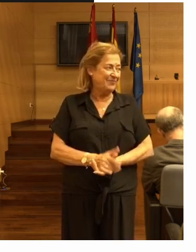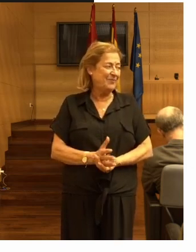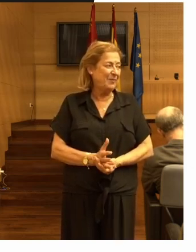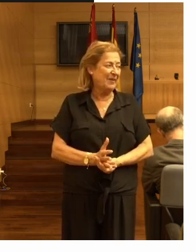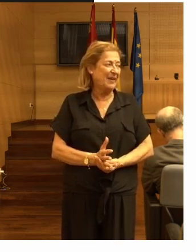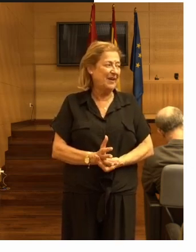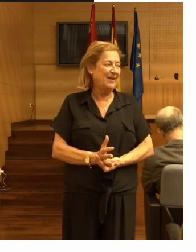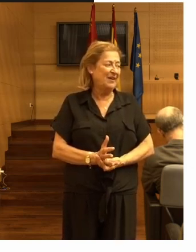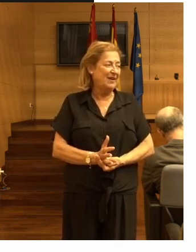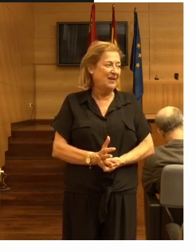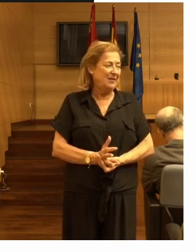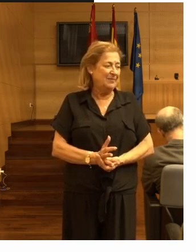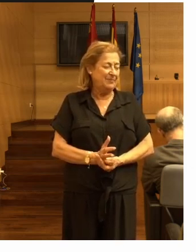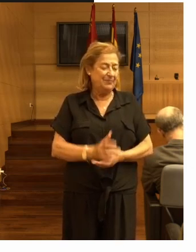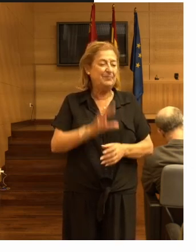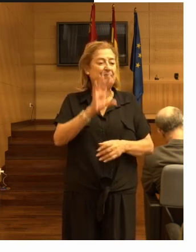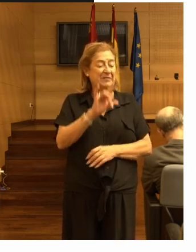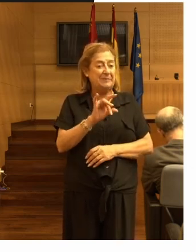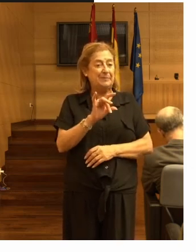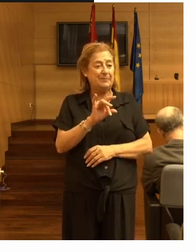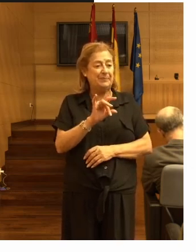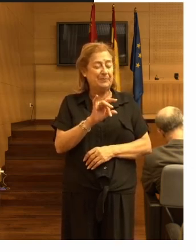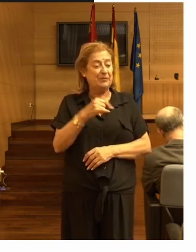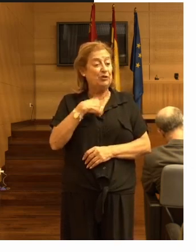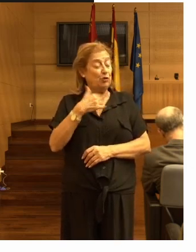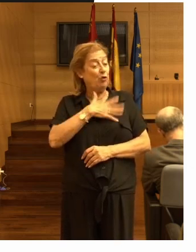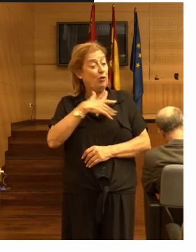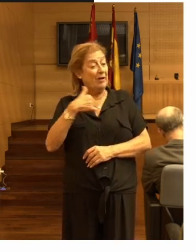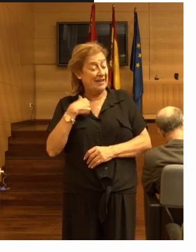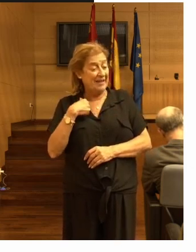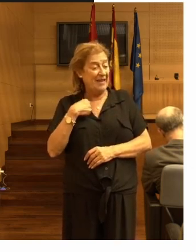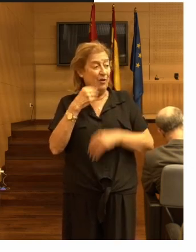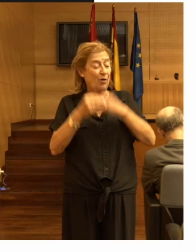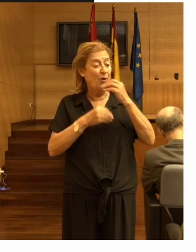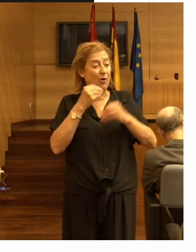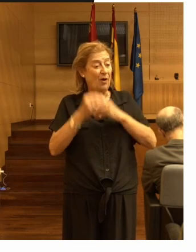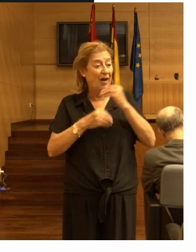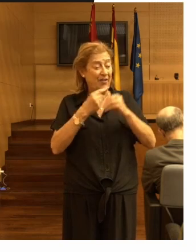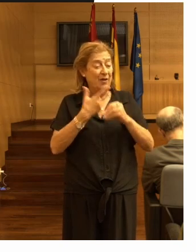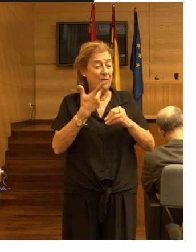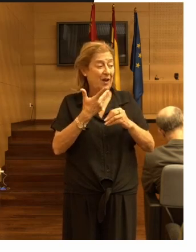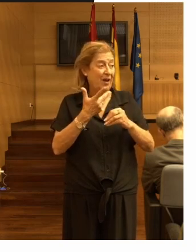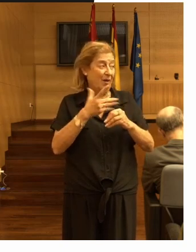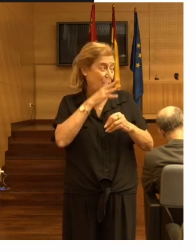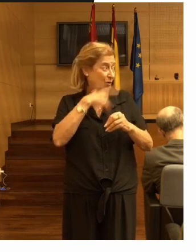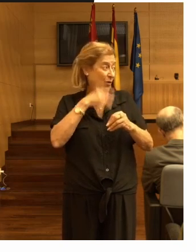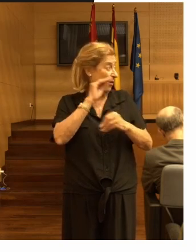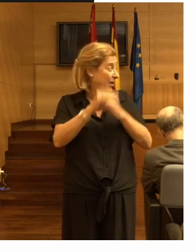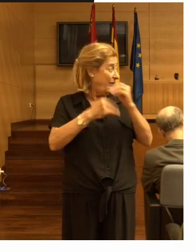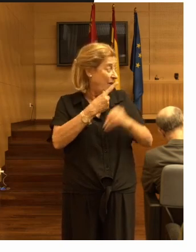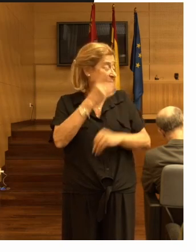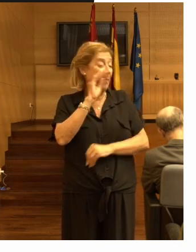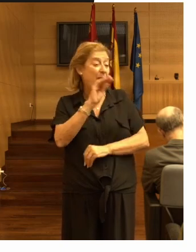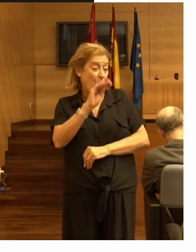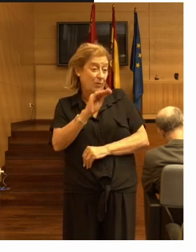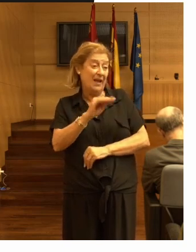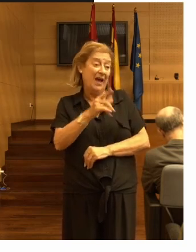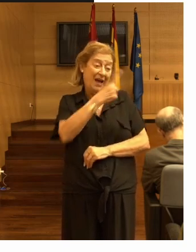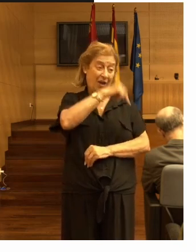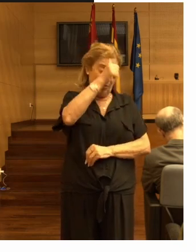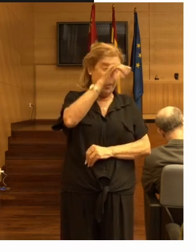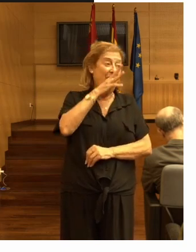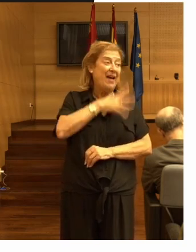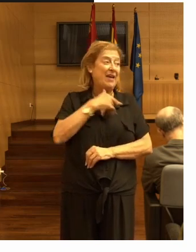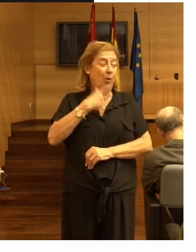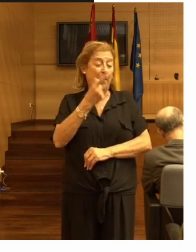¿quieres saber? sí yo quería hacerle una como hice una pregunta a Clemens ahora quiero